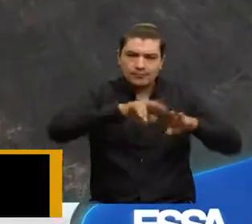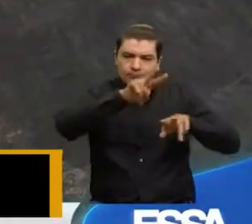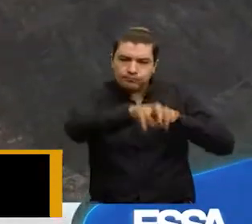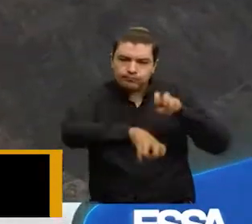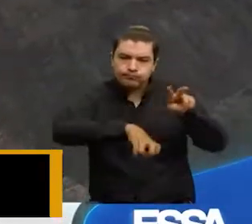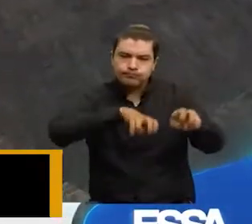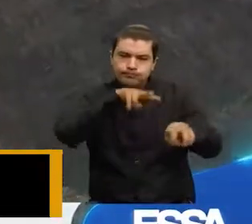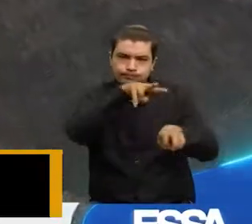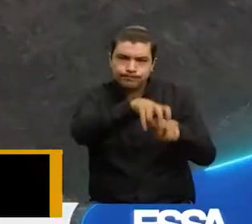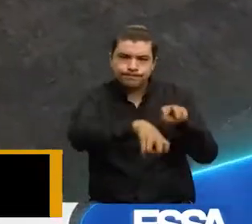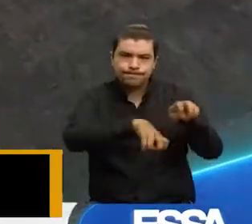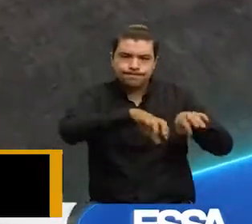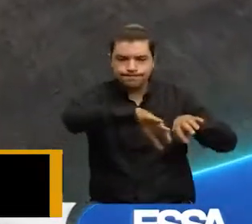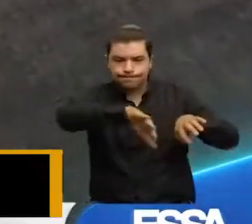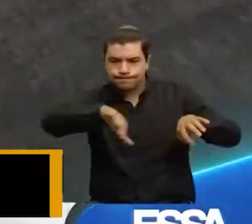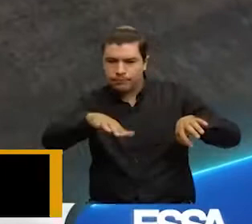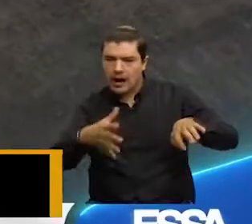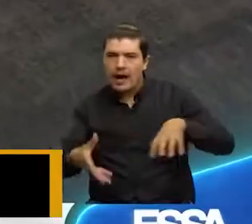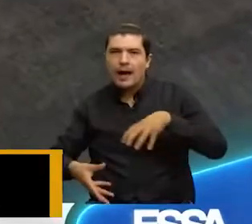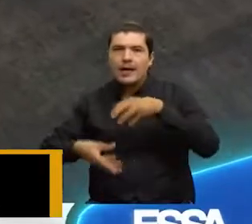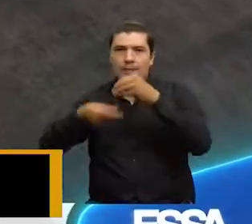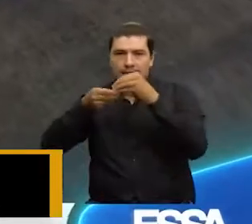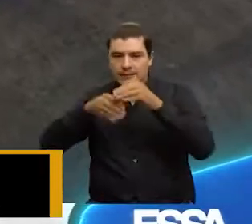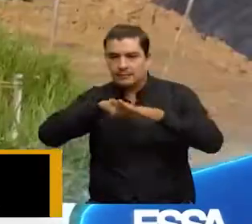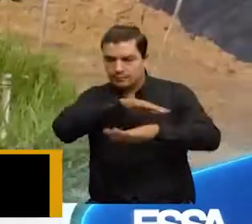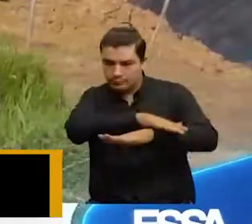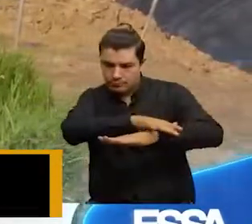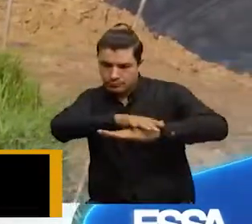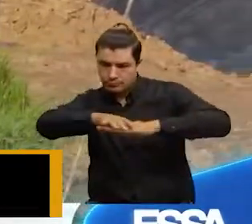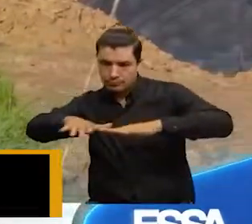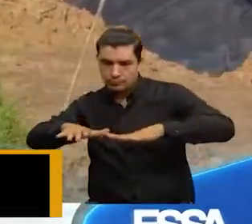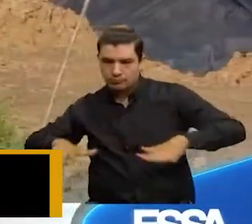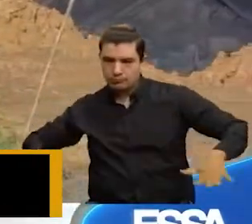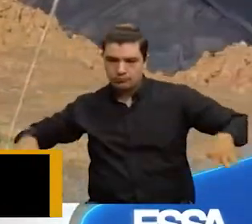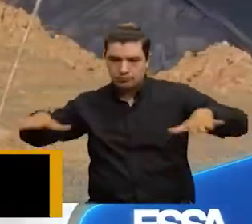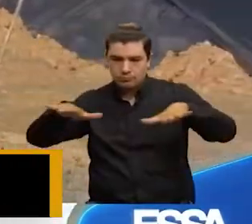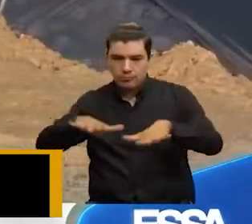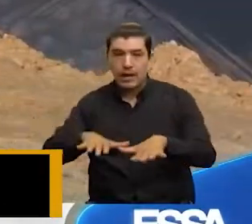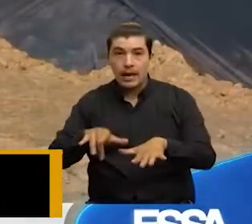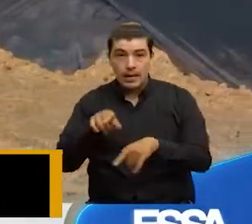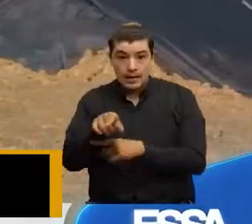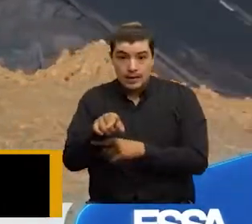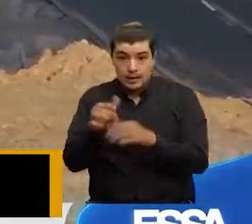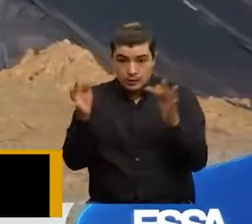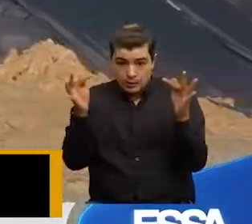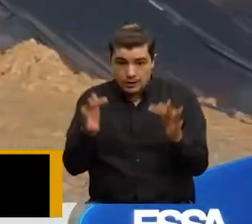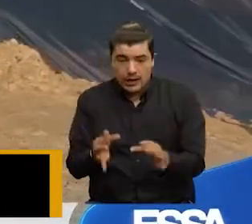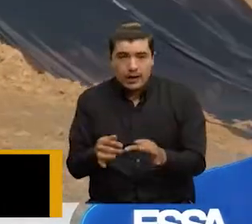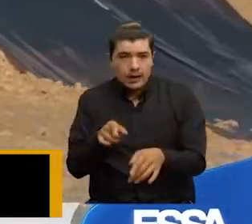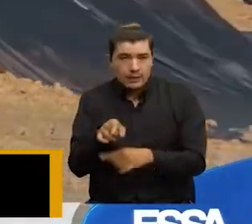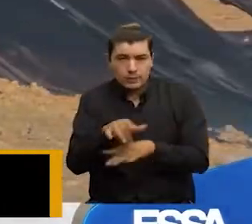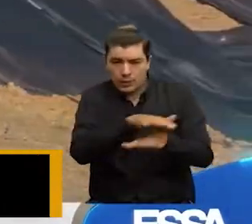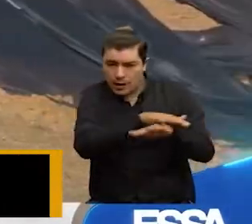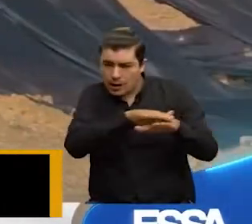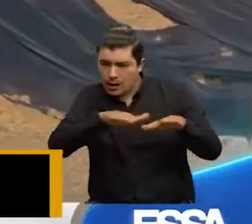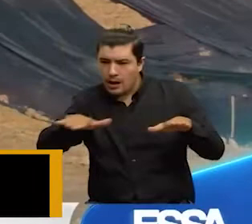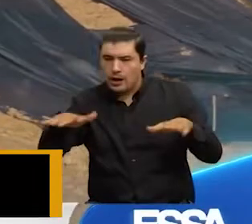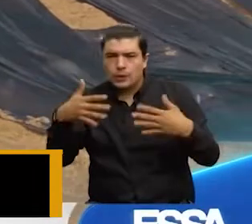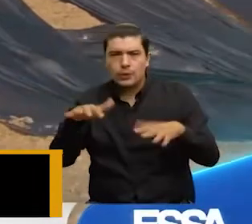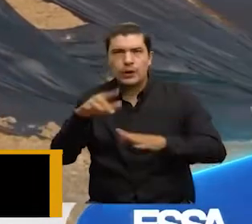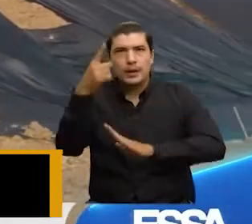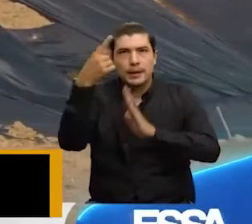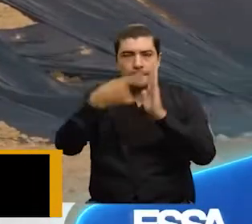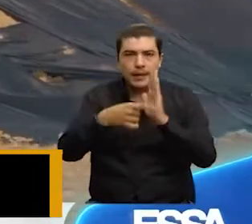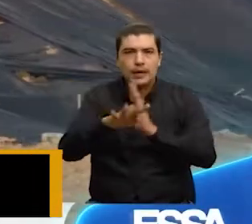un lleno, la construcción de un terraplén. El corte tiene aproximadamente 1.900